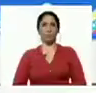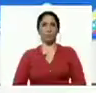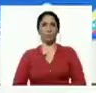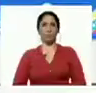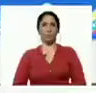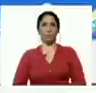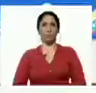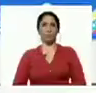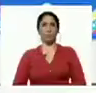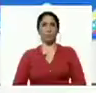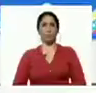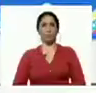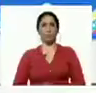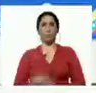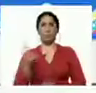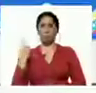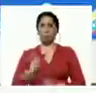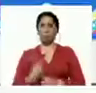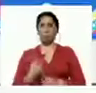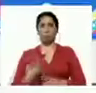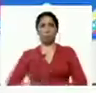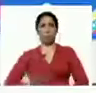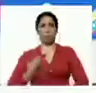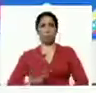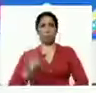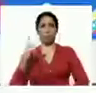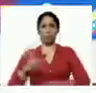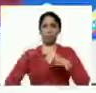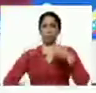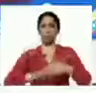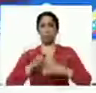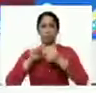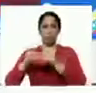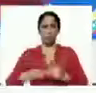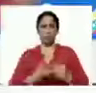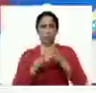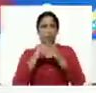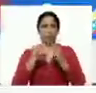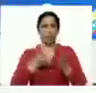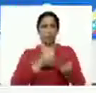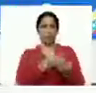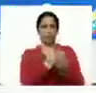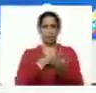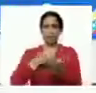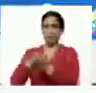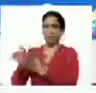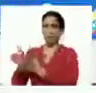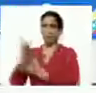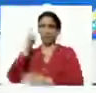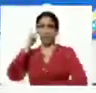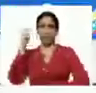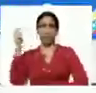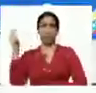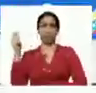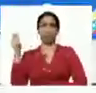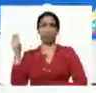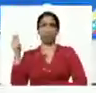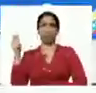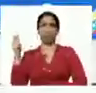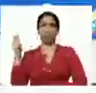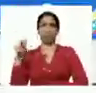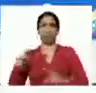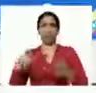que sea vital productivo reconsiderar todas las viejas tesis teorías pro